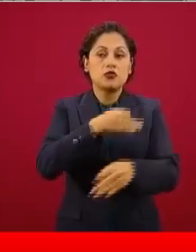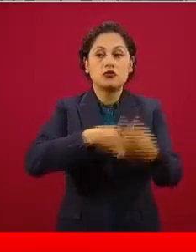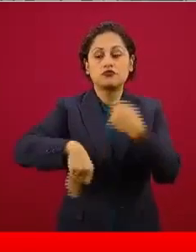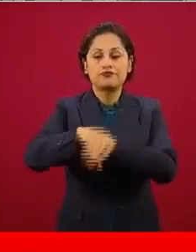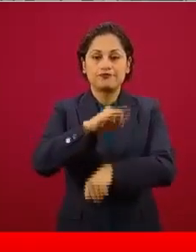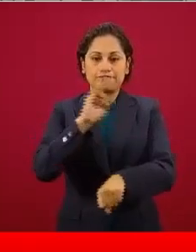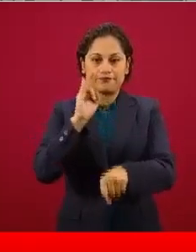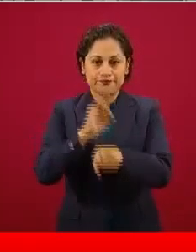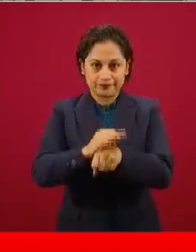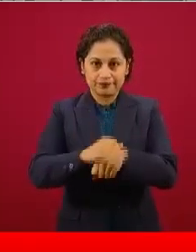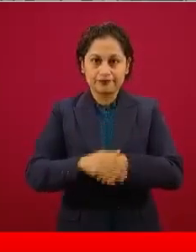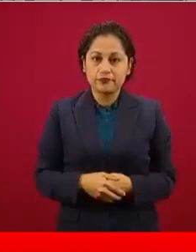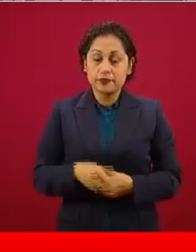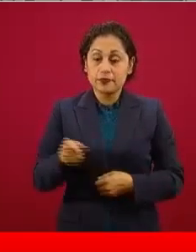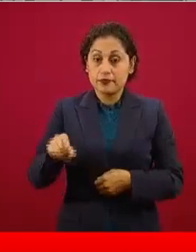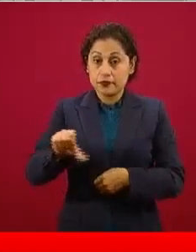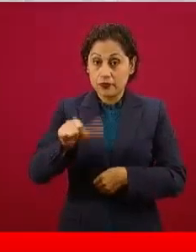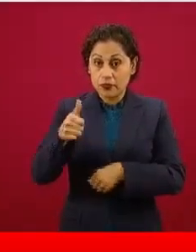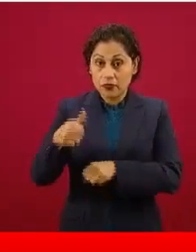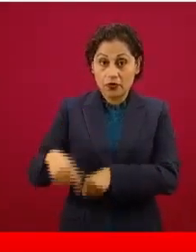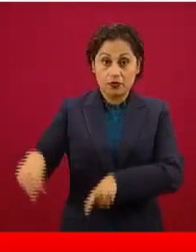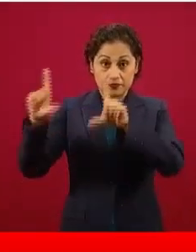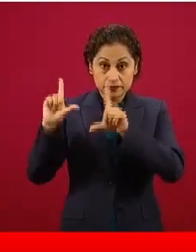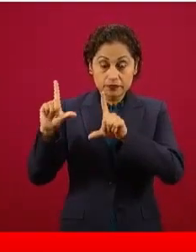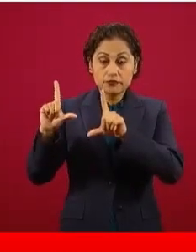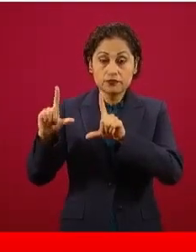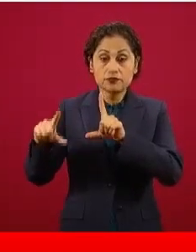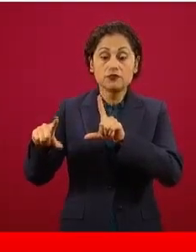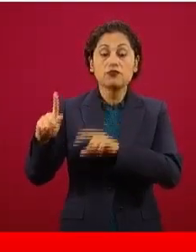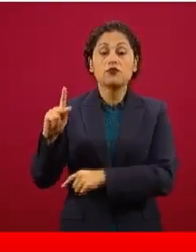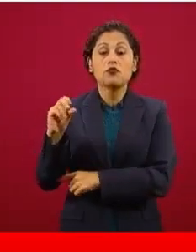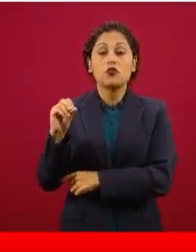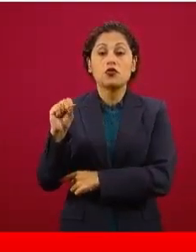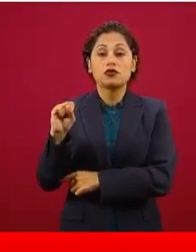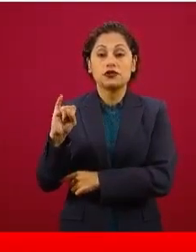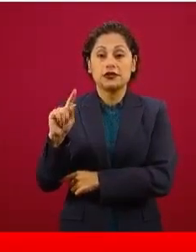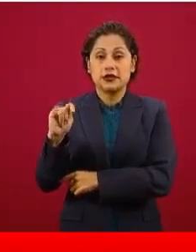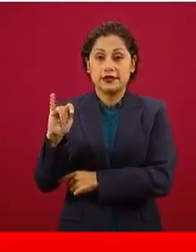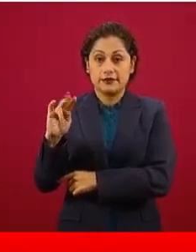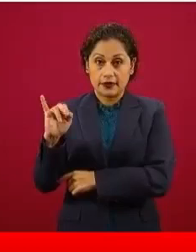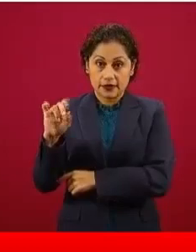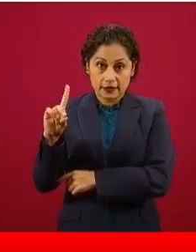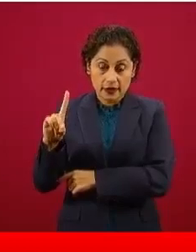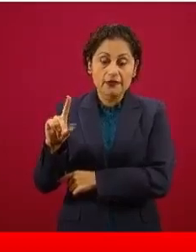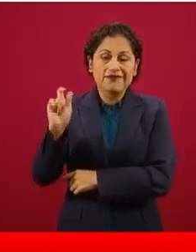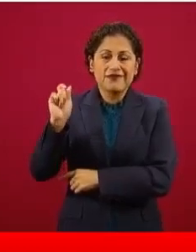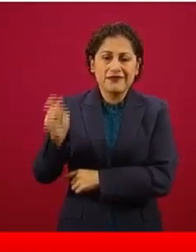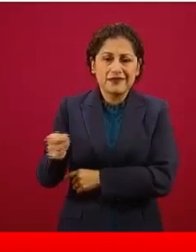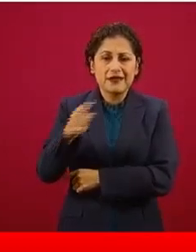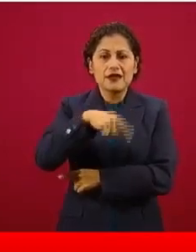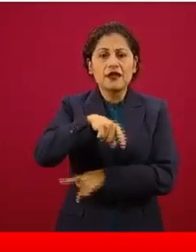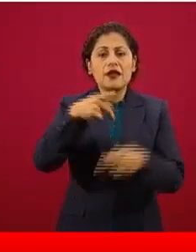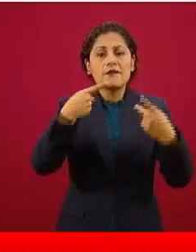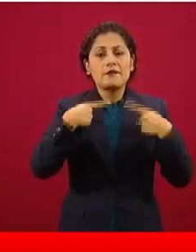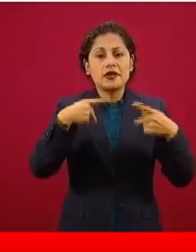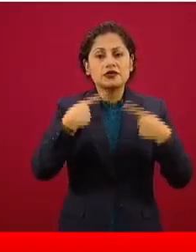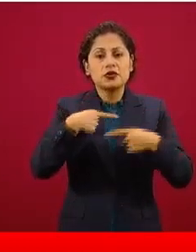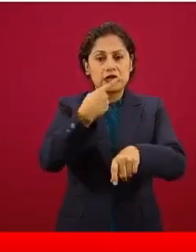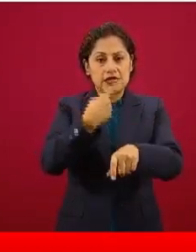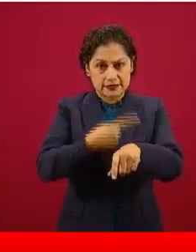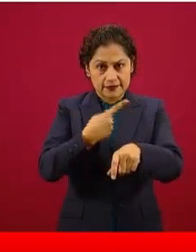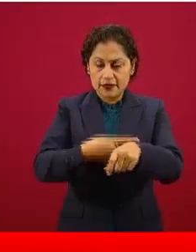porcentaje de positividad, es decir, cuántas personas que tienen COVID, que es la enfermedad